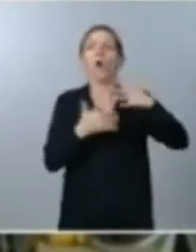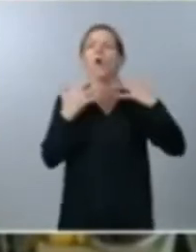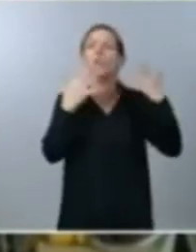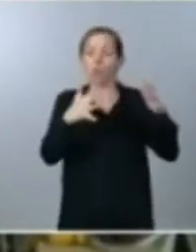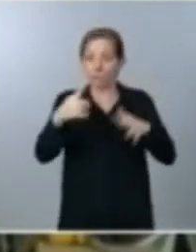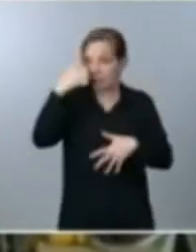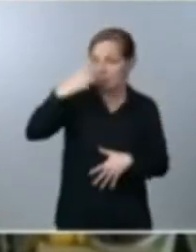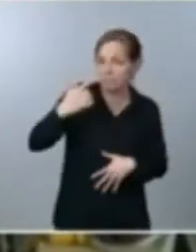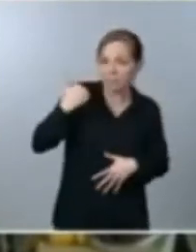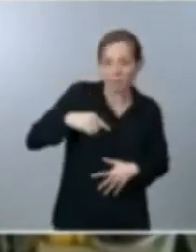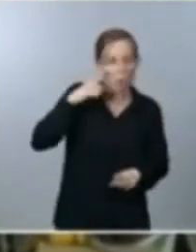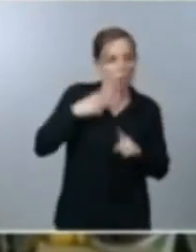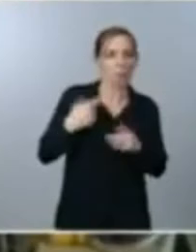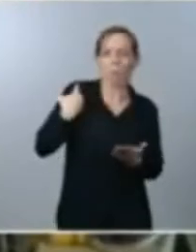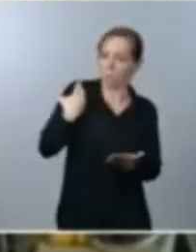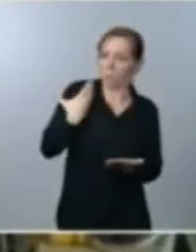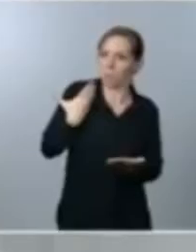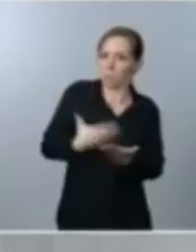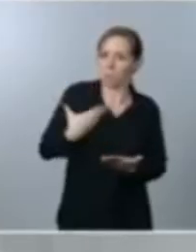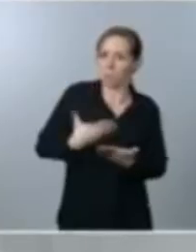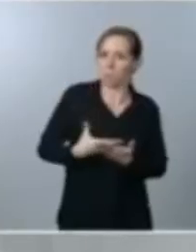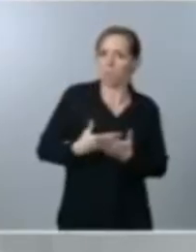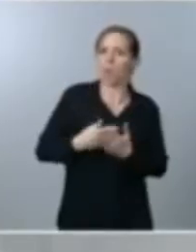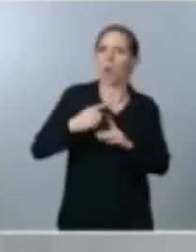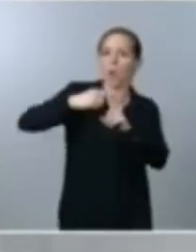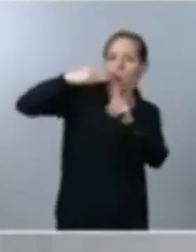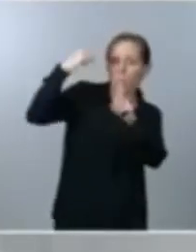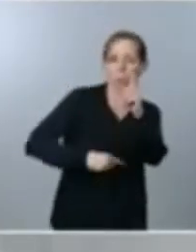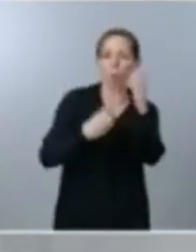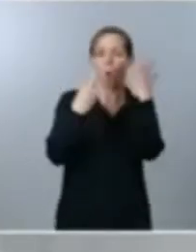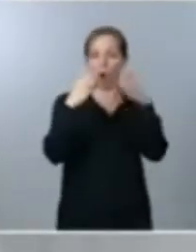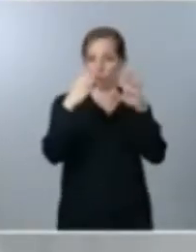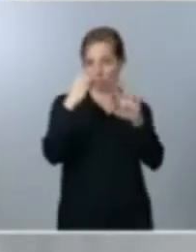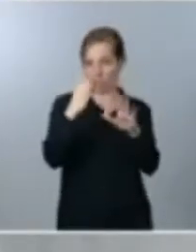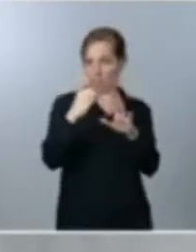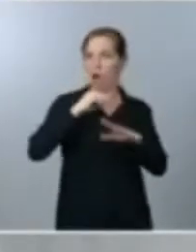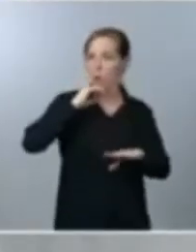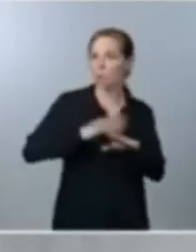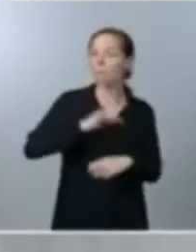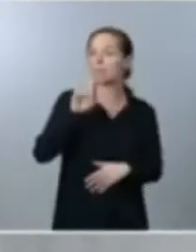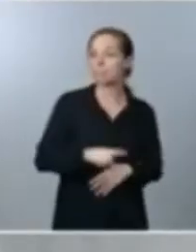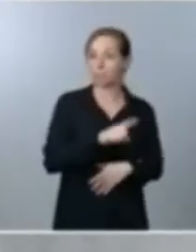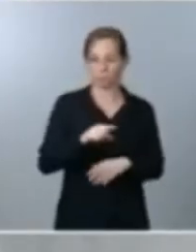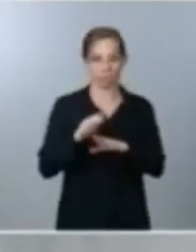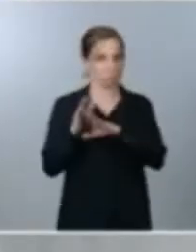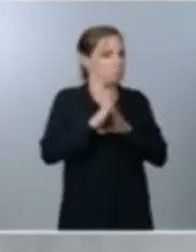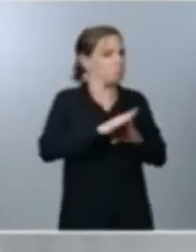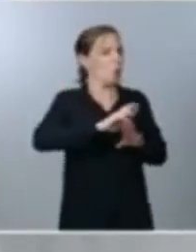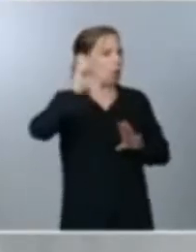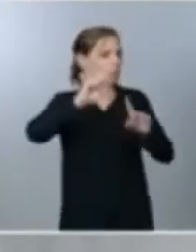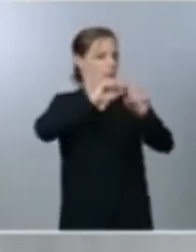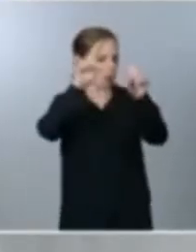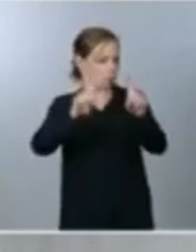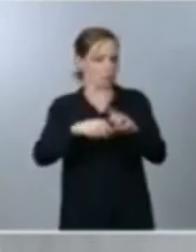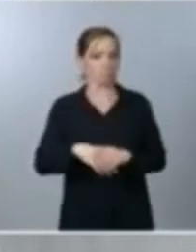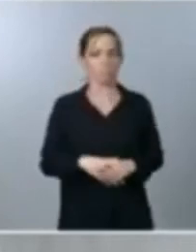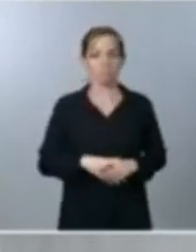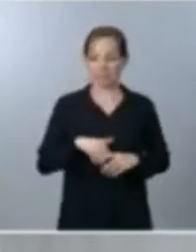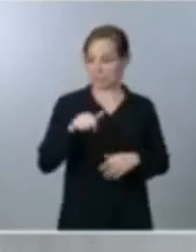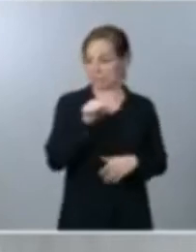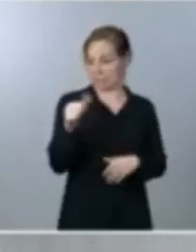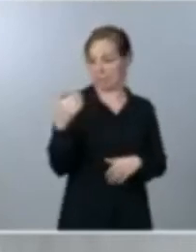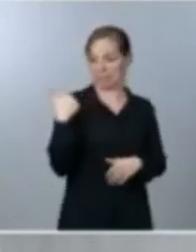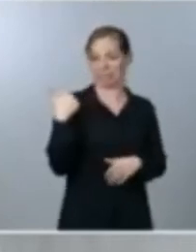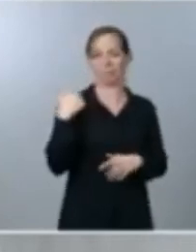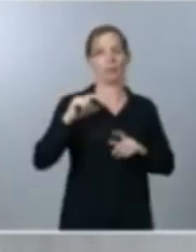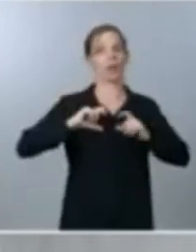garantía de que estén a 80 grados bajo cero y cambiando de tercio esta semana en la ejecutiva federal usted echó en